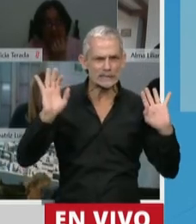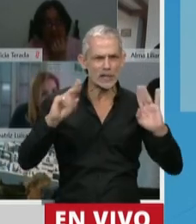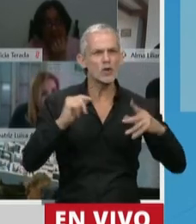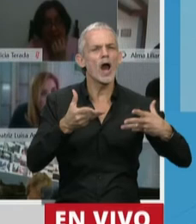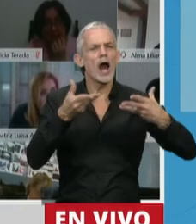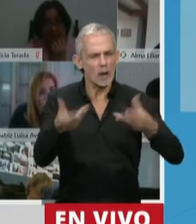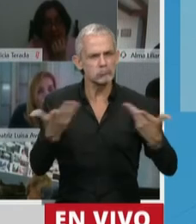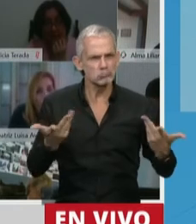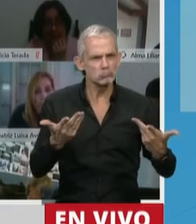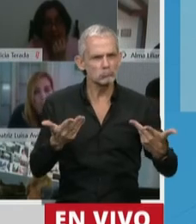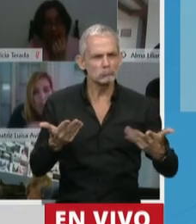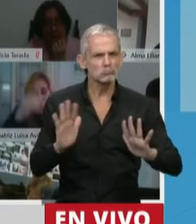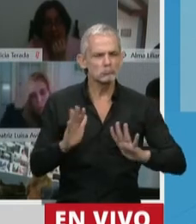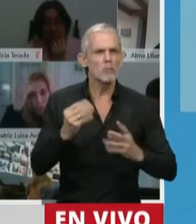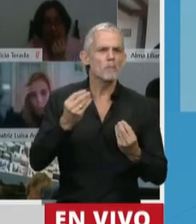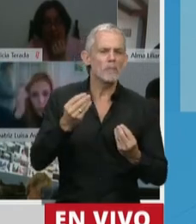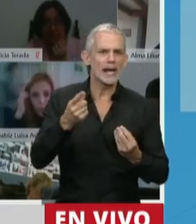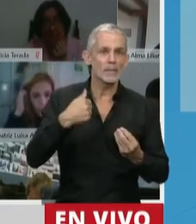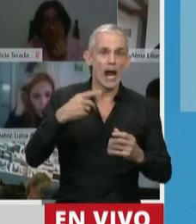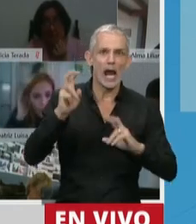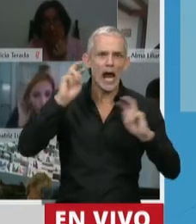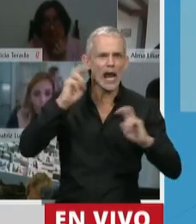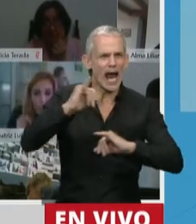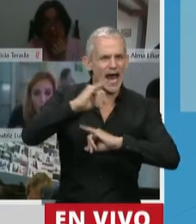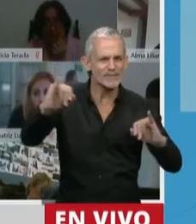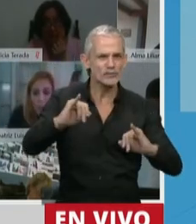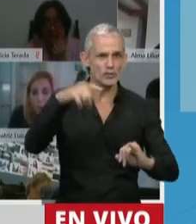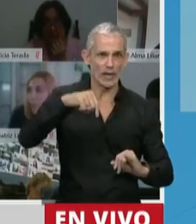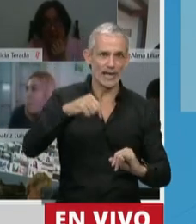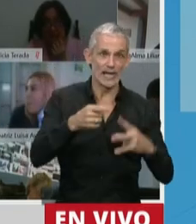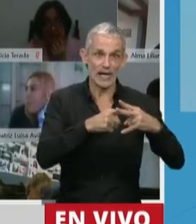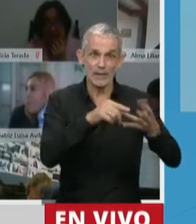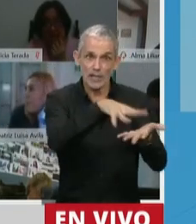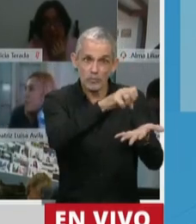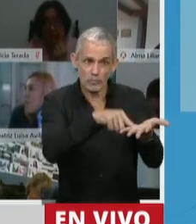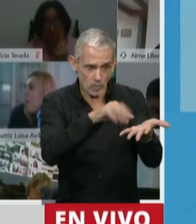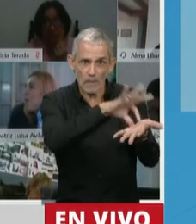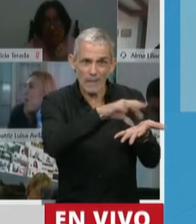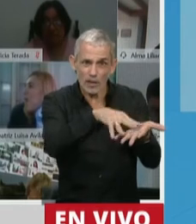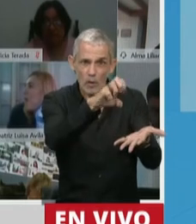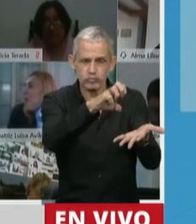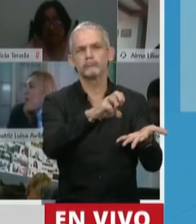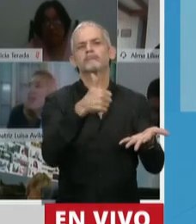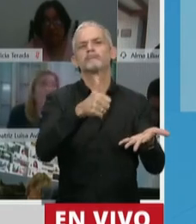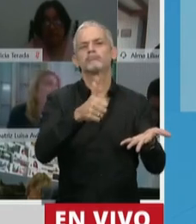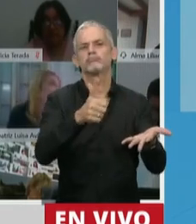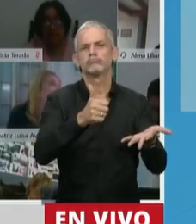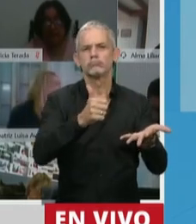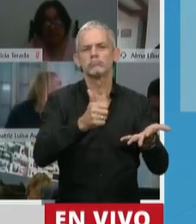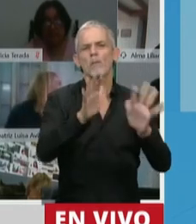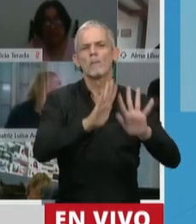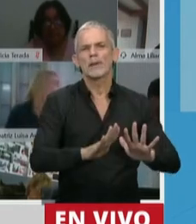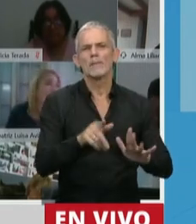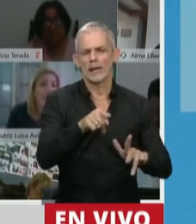aporte, con el objeto de alertar que esta es una herramienta diseñada, las recetas médicas